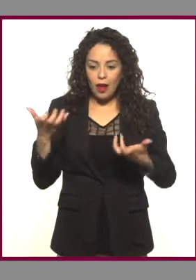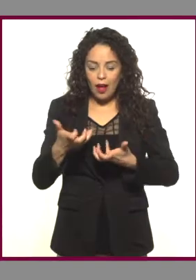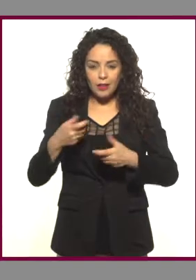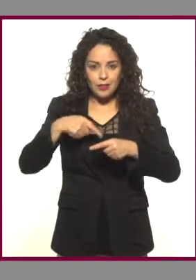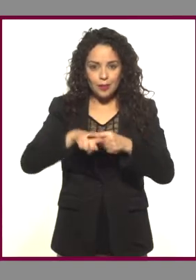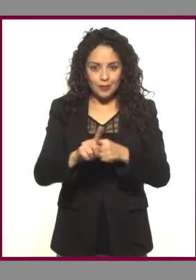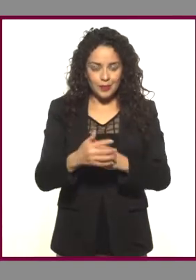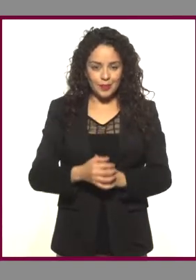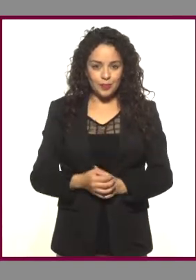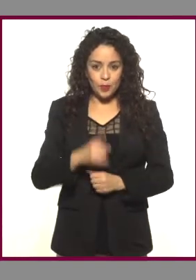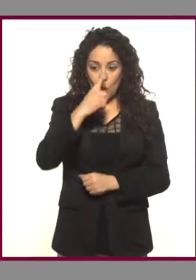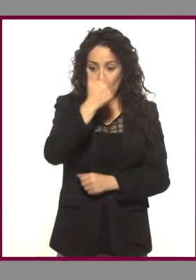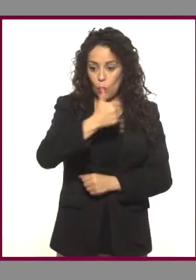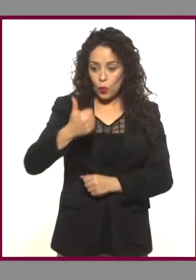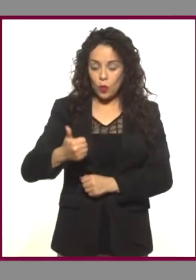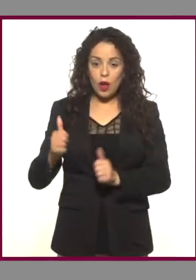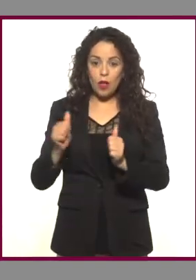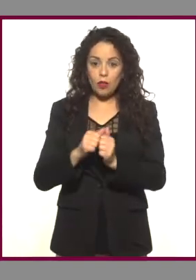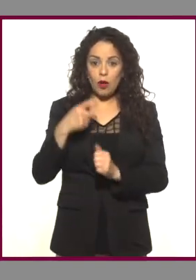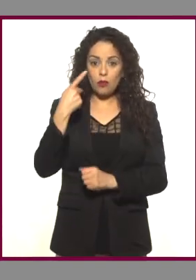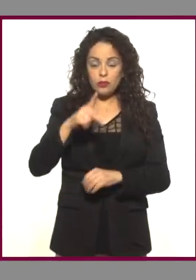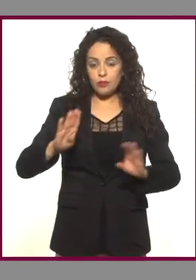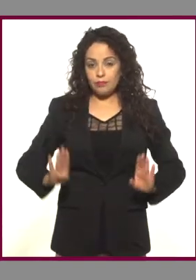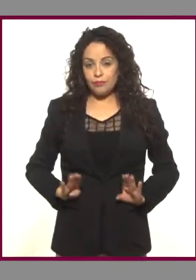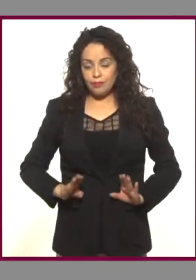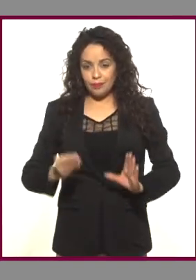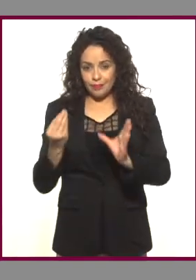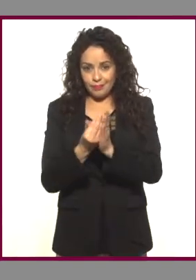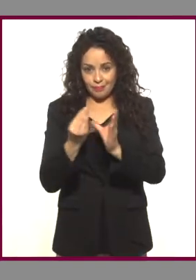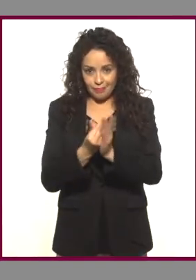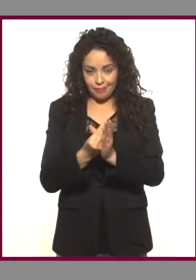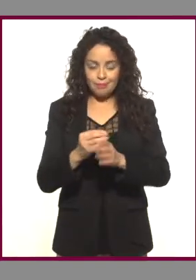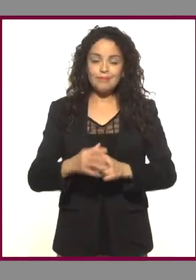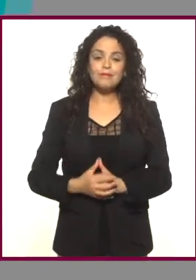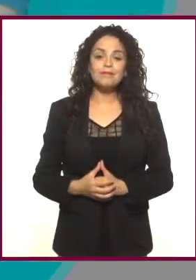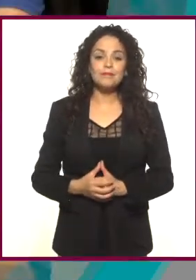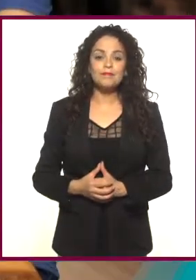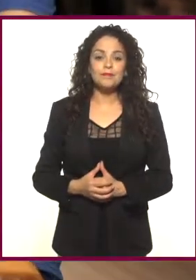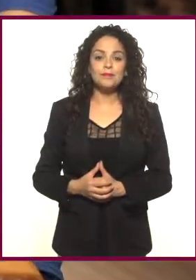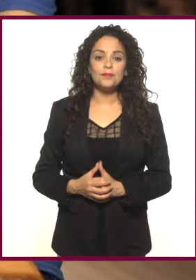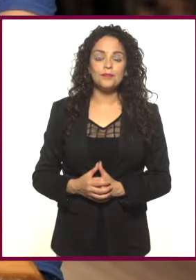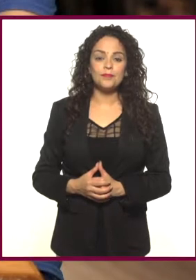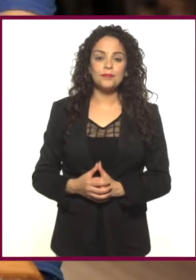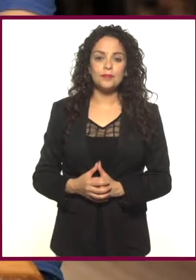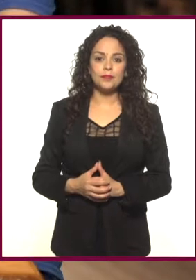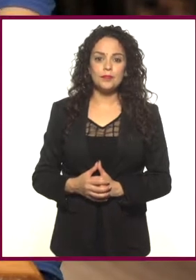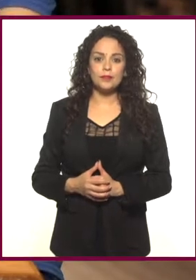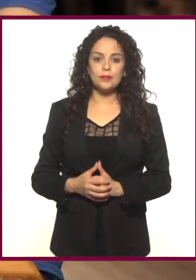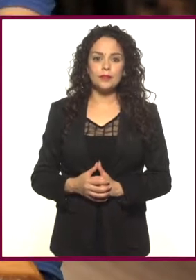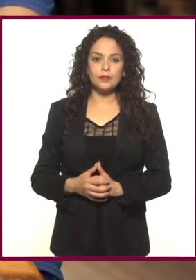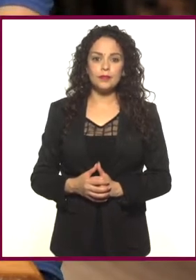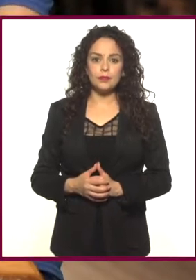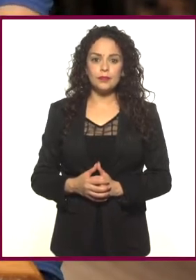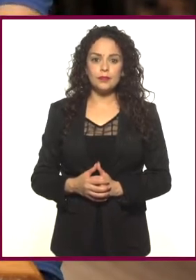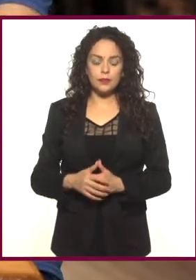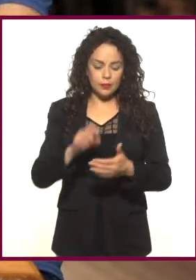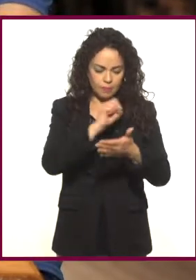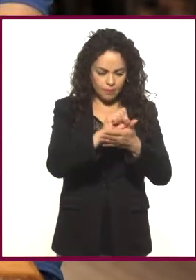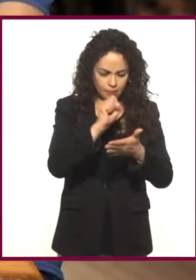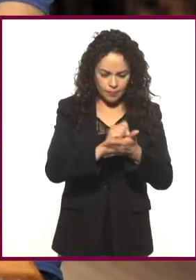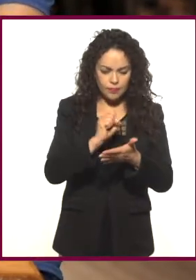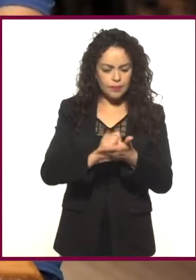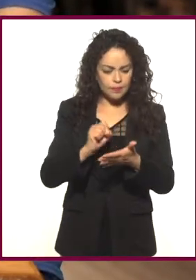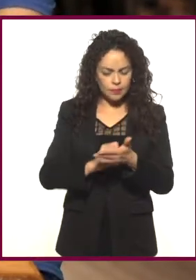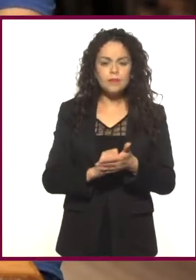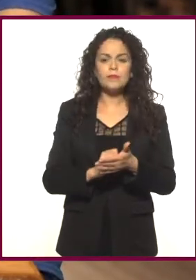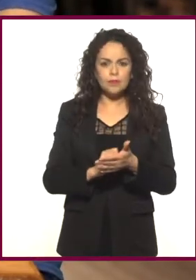acción. Cada uno con sus propios márgenes y estilos. Puedes escribir un guión con lo que tengas a la mano.